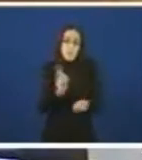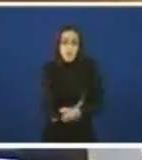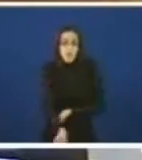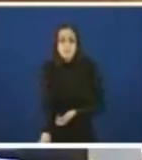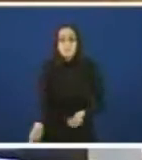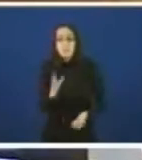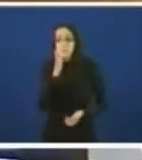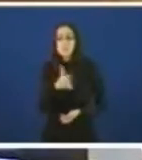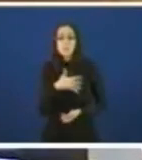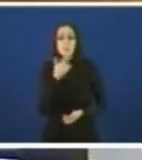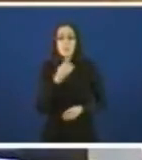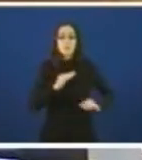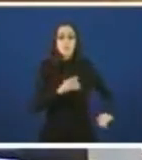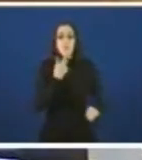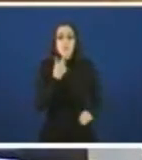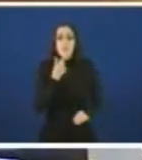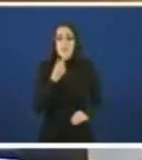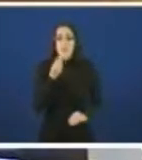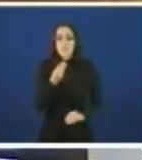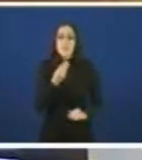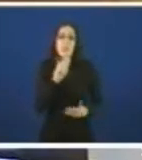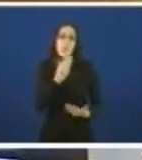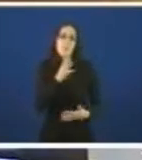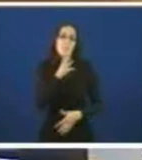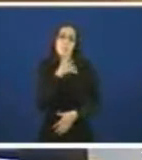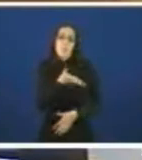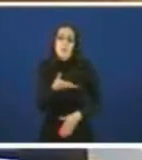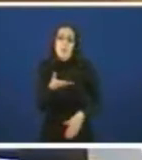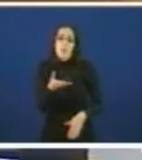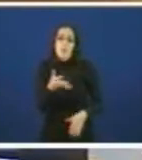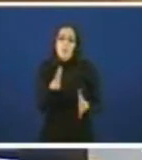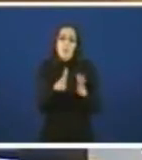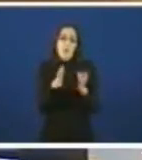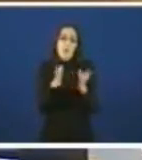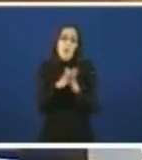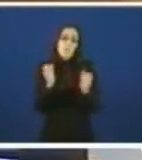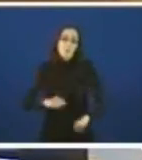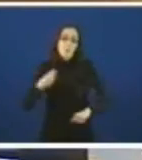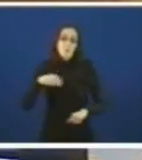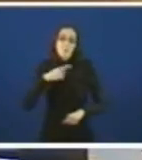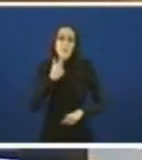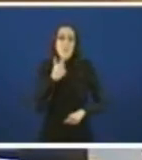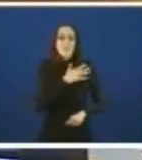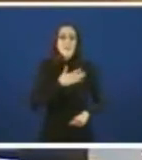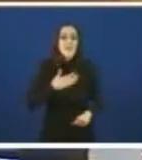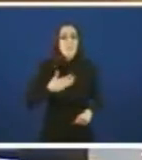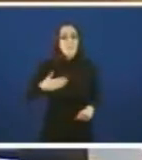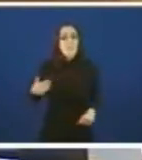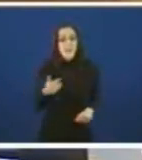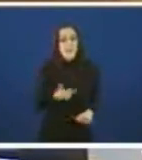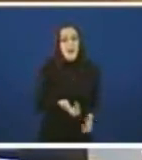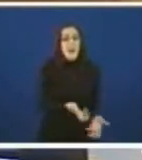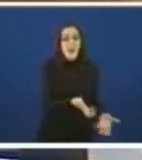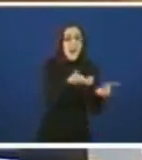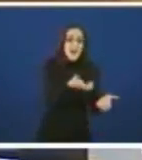vostedes están dispostos a garantir a través de un convenio as ganancias de unha empresa privada por riba da ciudadanía galega de ser